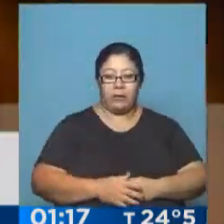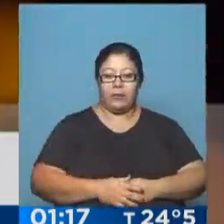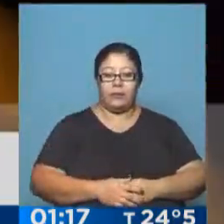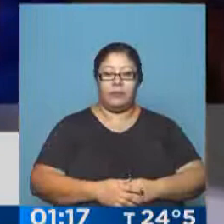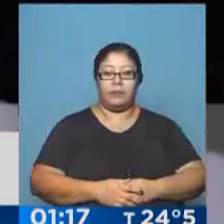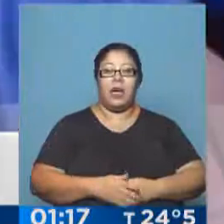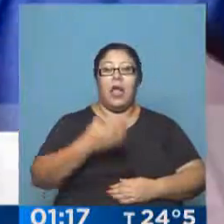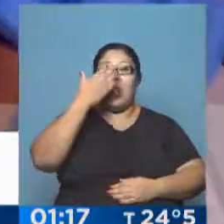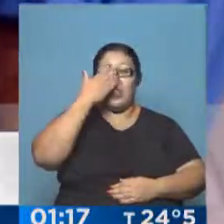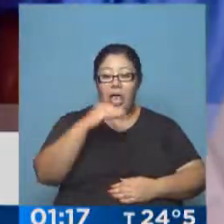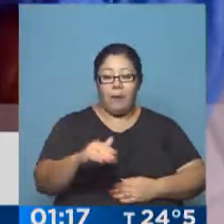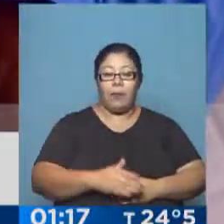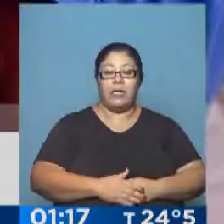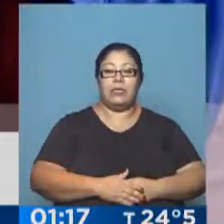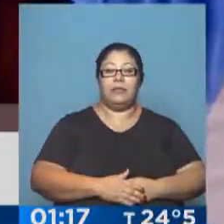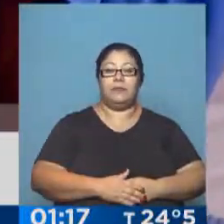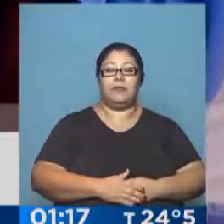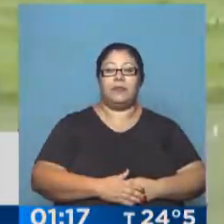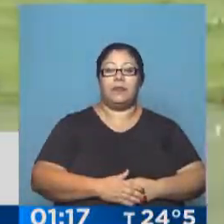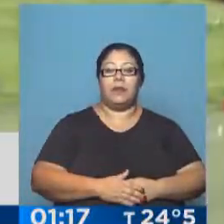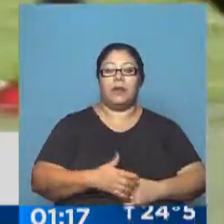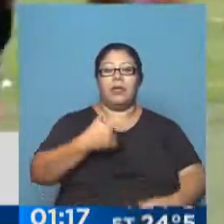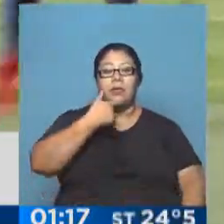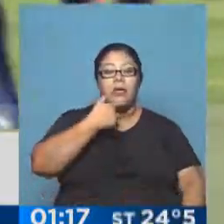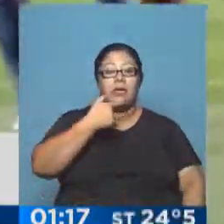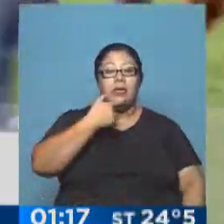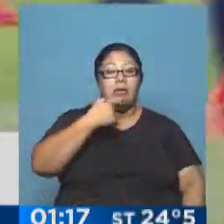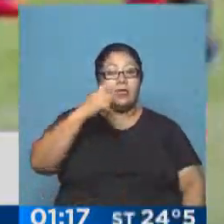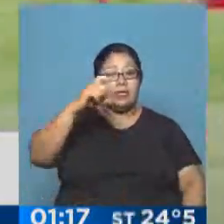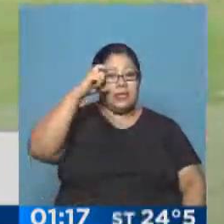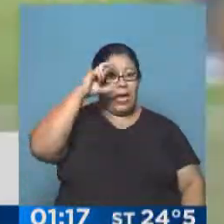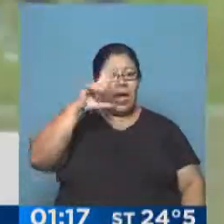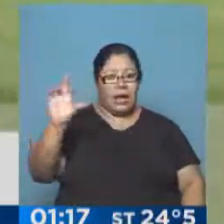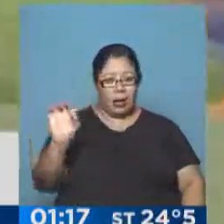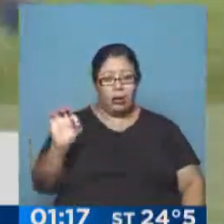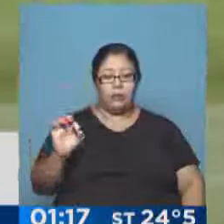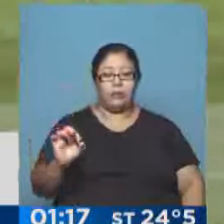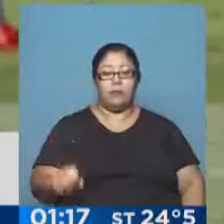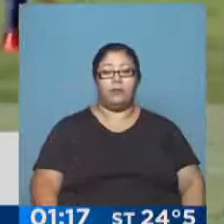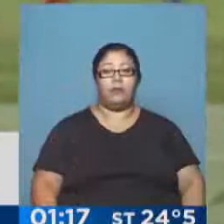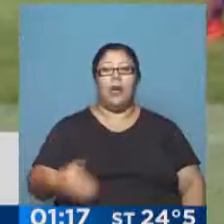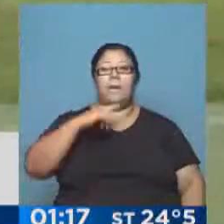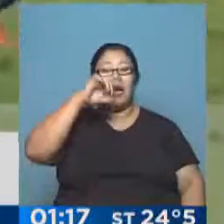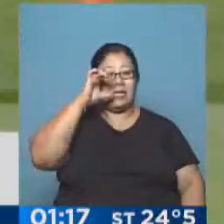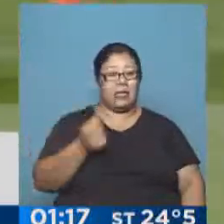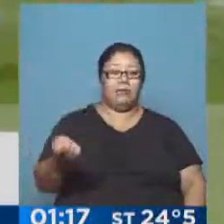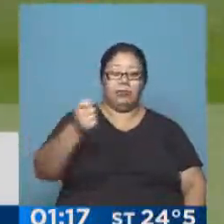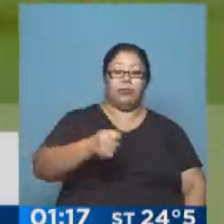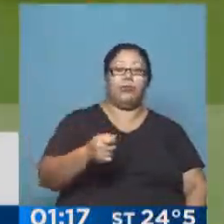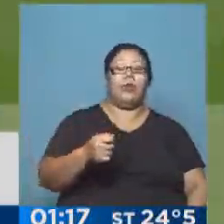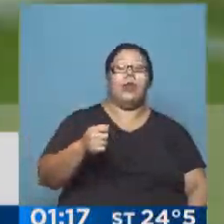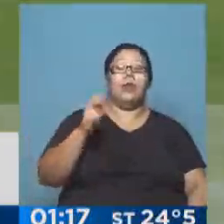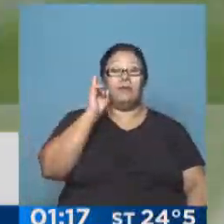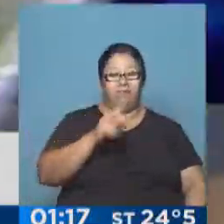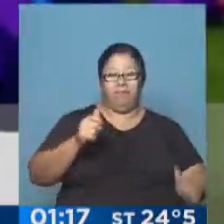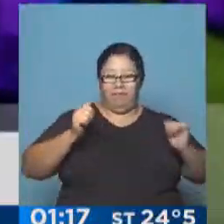de Romero. Después, Pancho Cerro con la asistencia para Roger Martínez. Y allí lo veíamos, en el banco Milito, festejando de alguna manera